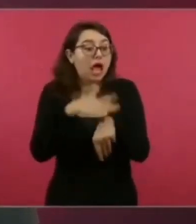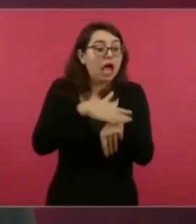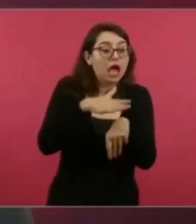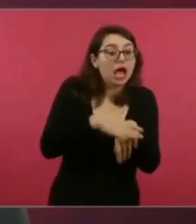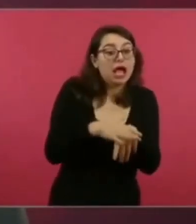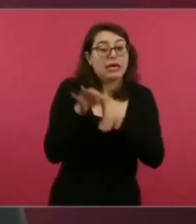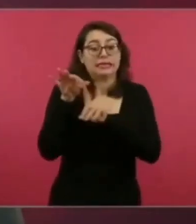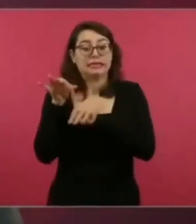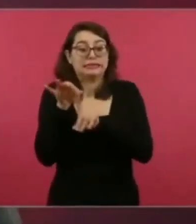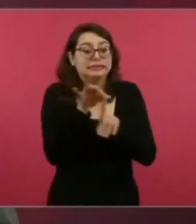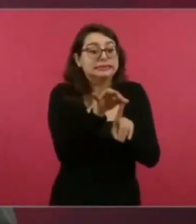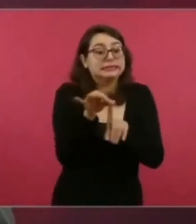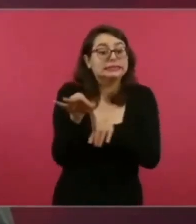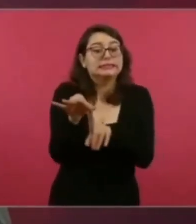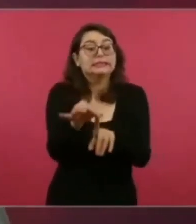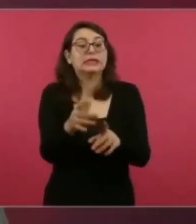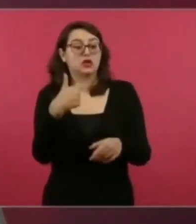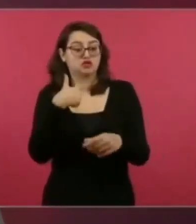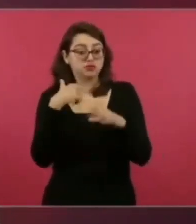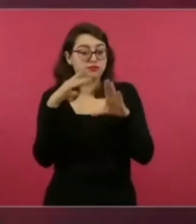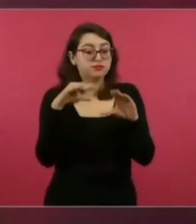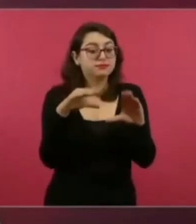ni caudillo